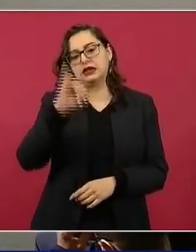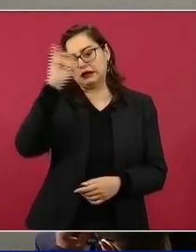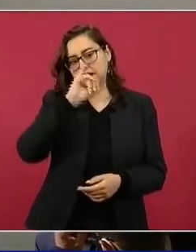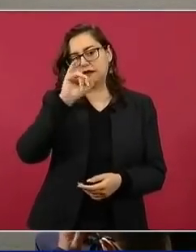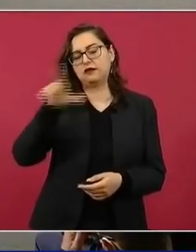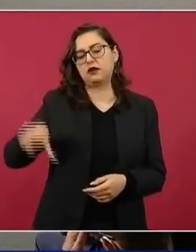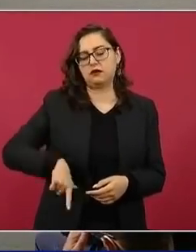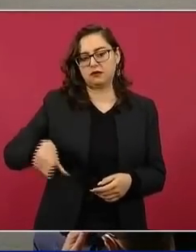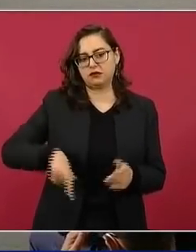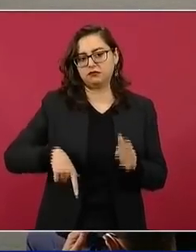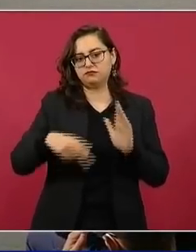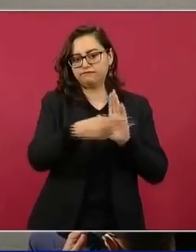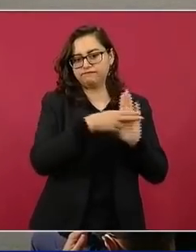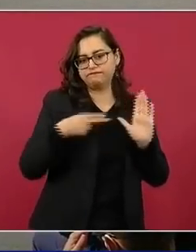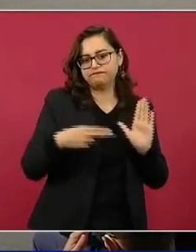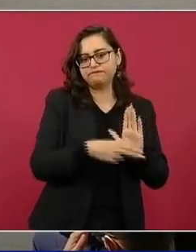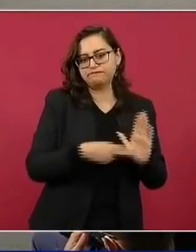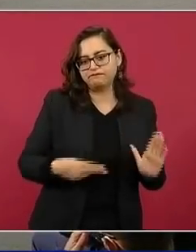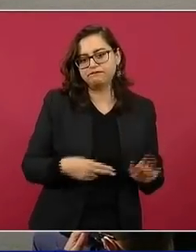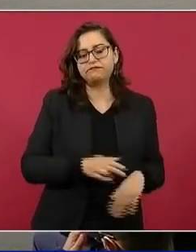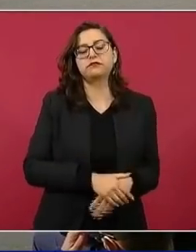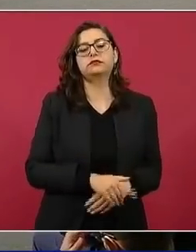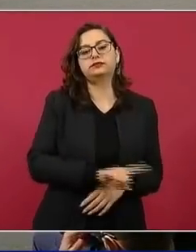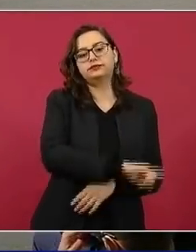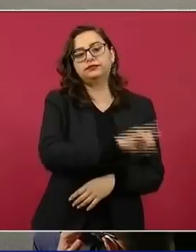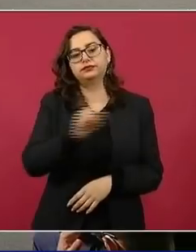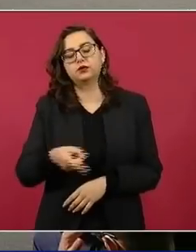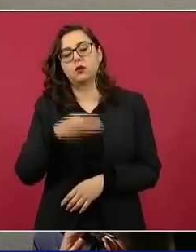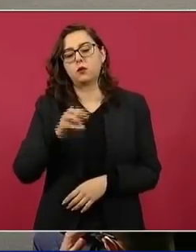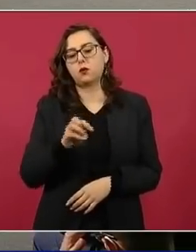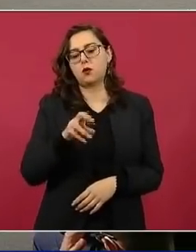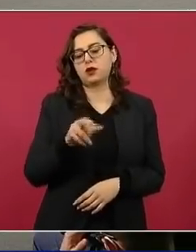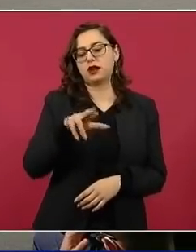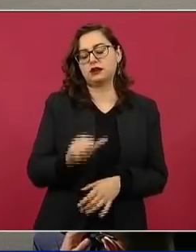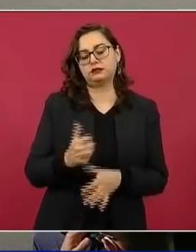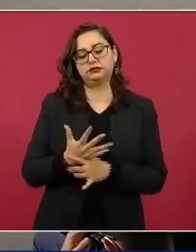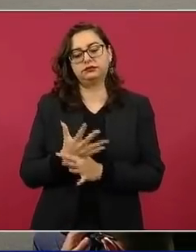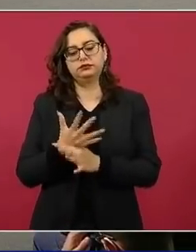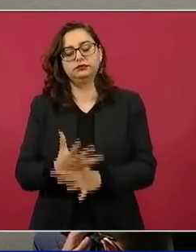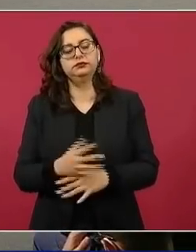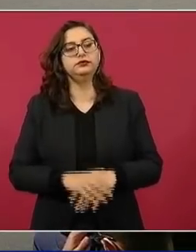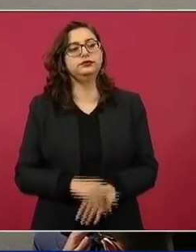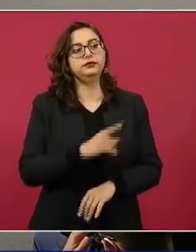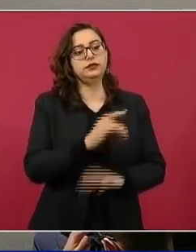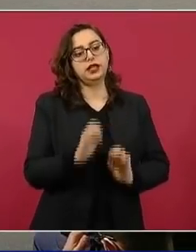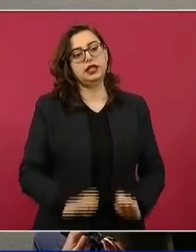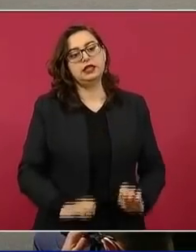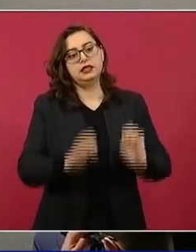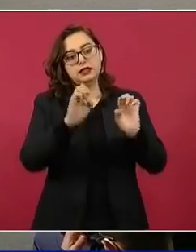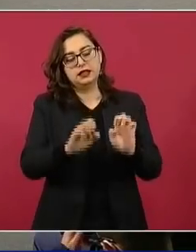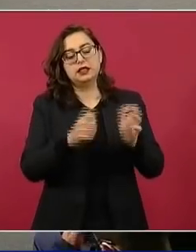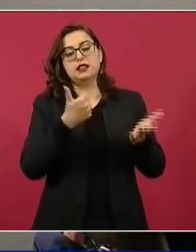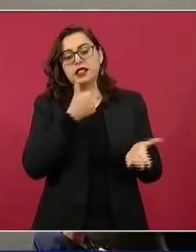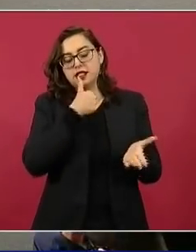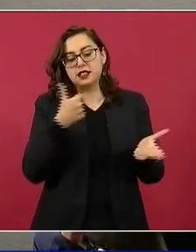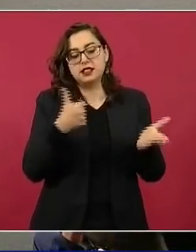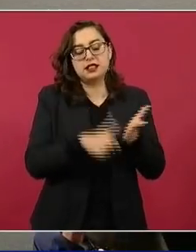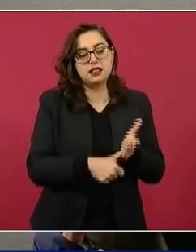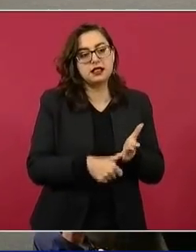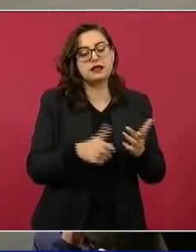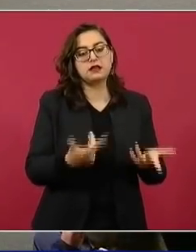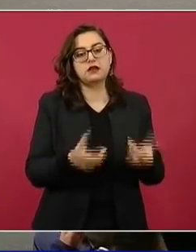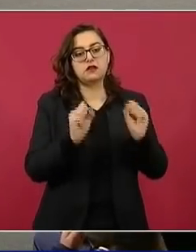Y por último, el monero Alarcón dice destruyendo la cantera del Palacio Postal de la Ciudad de México, la 4T